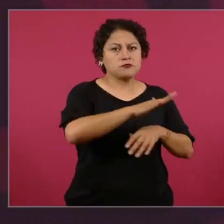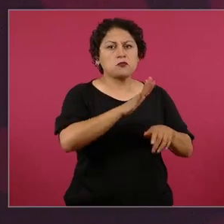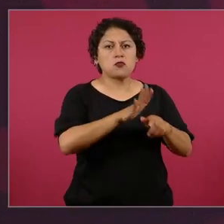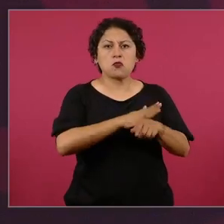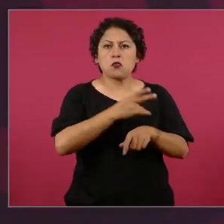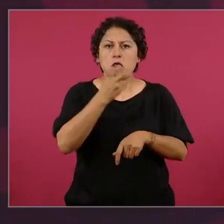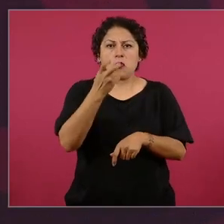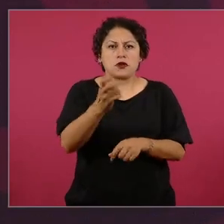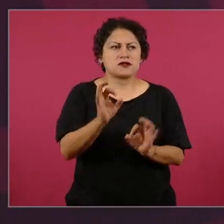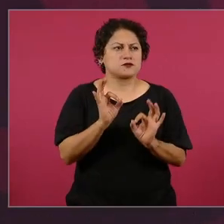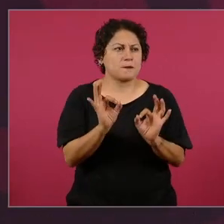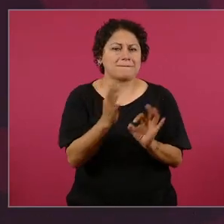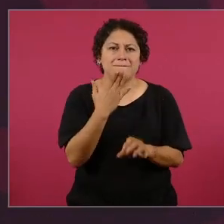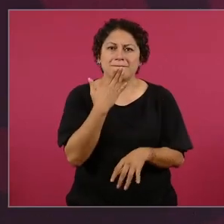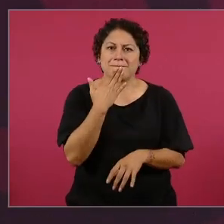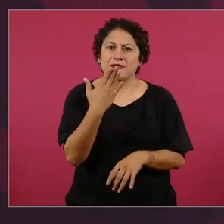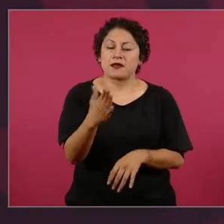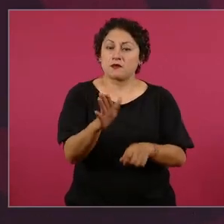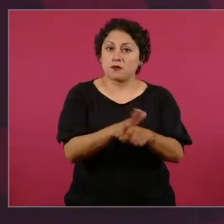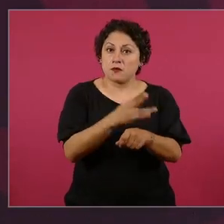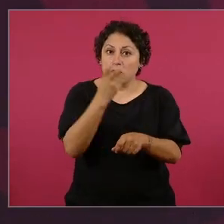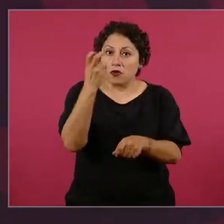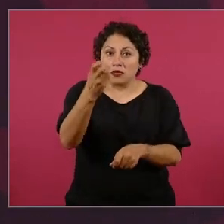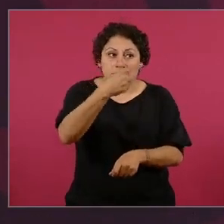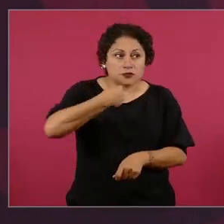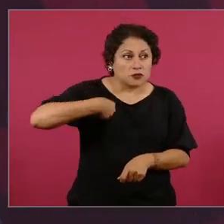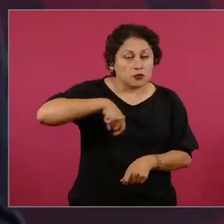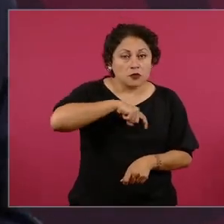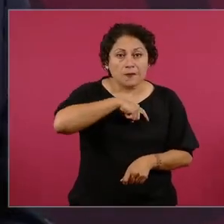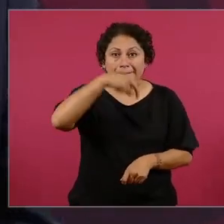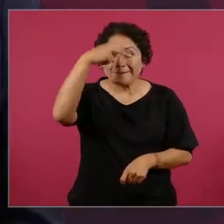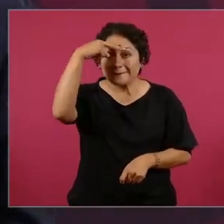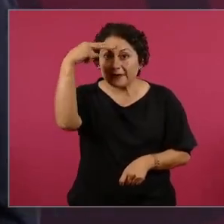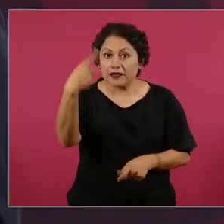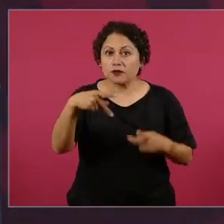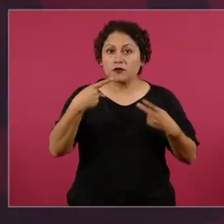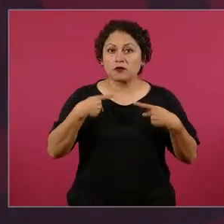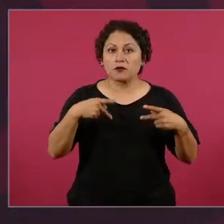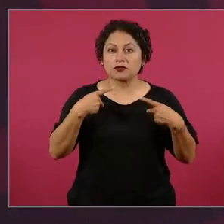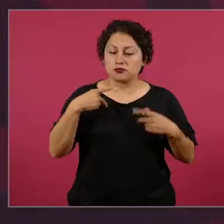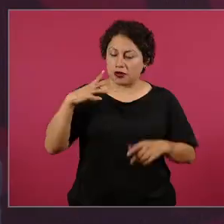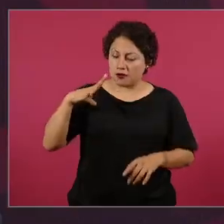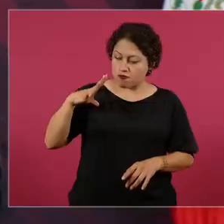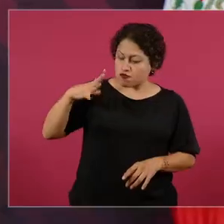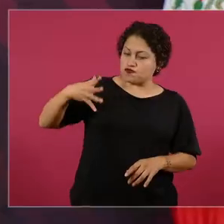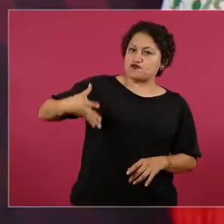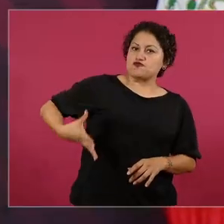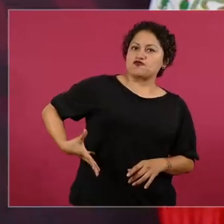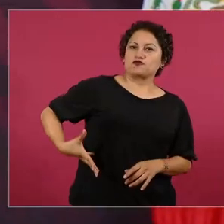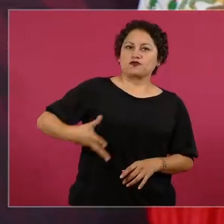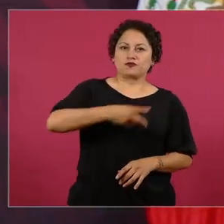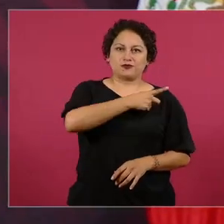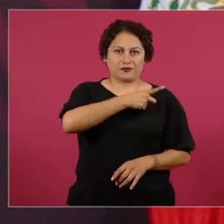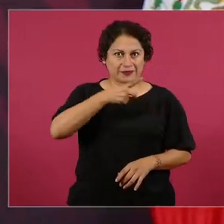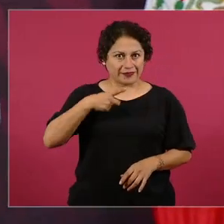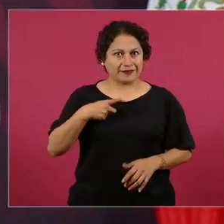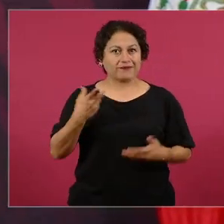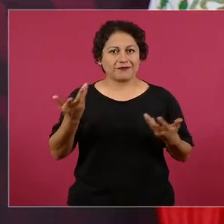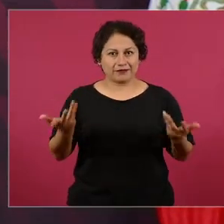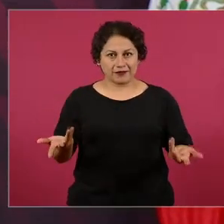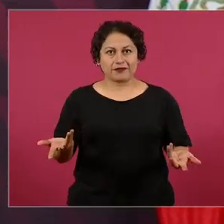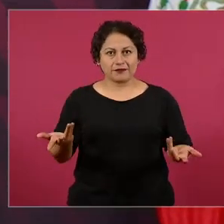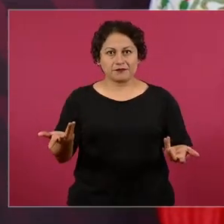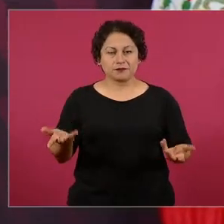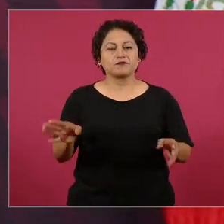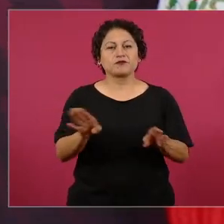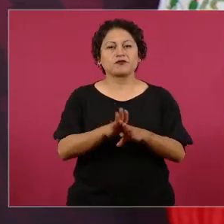de sentirnos orgullosos y ya no están estar sintiéndonos